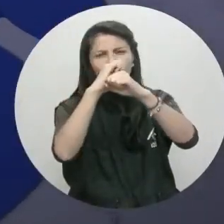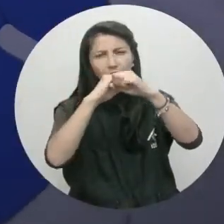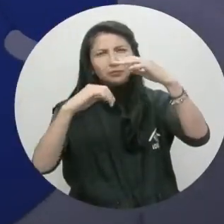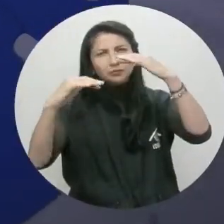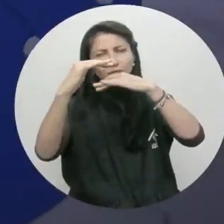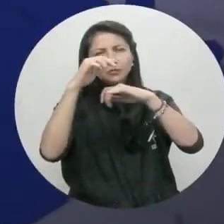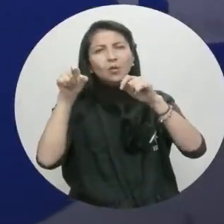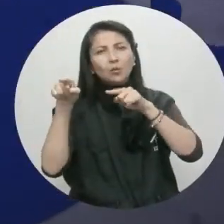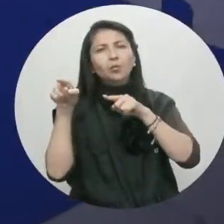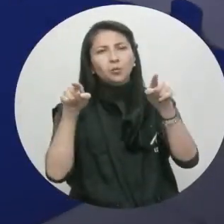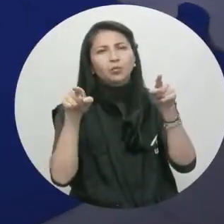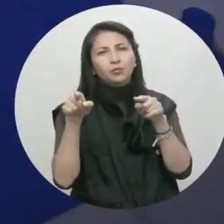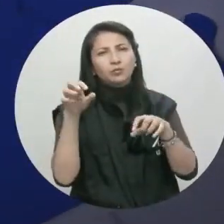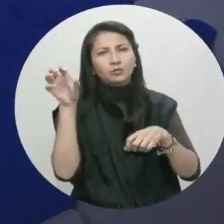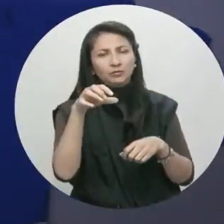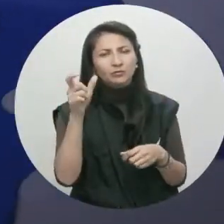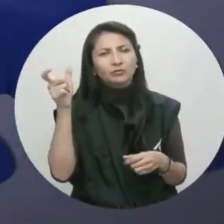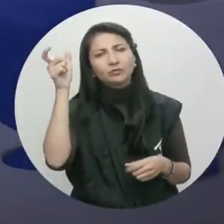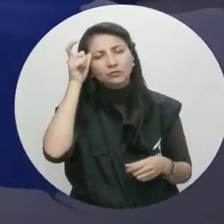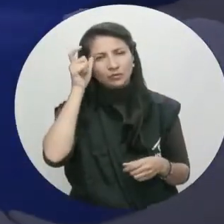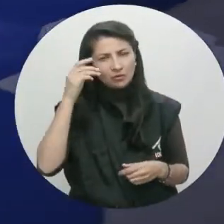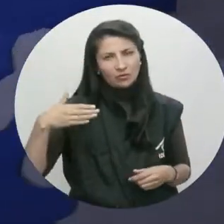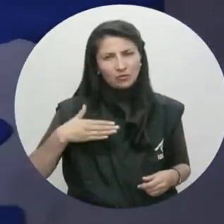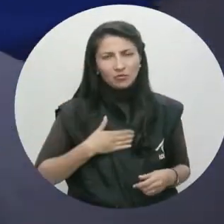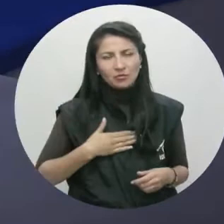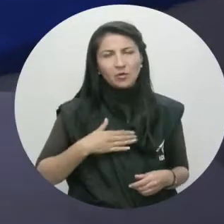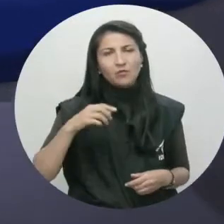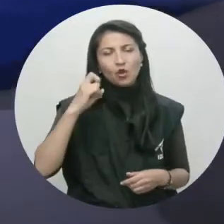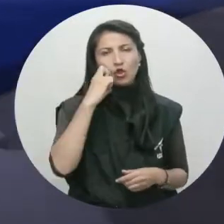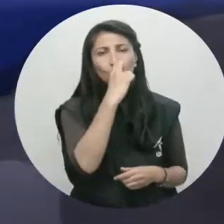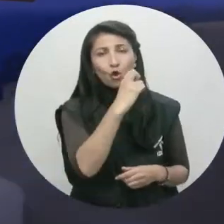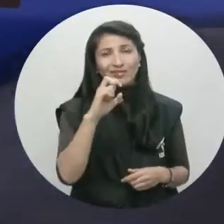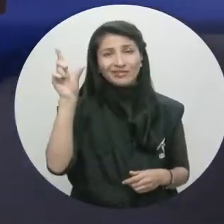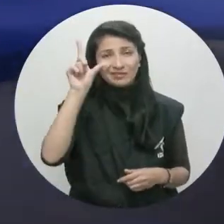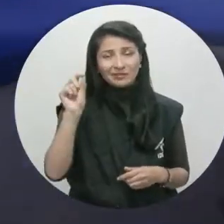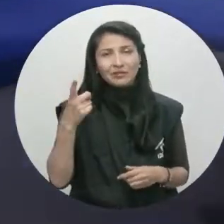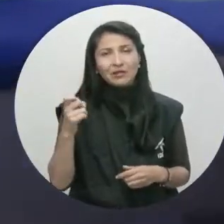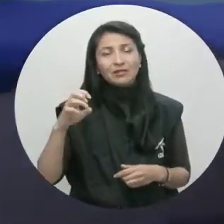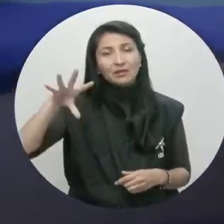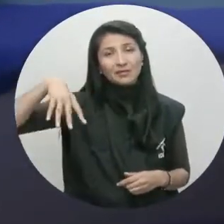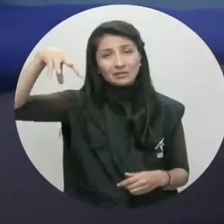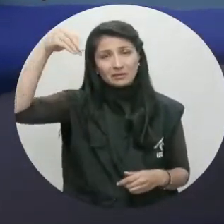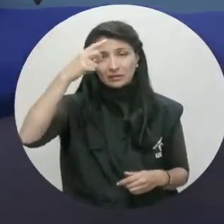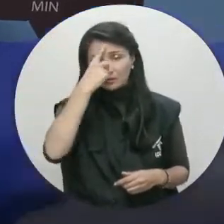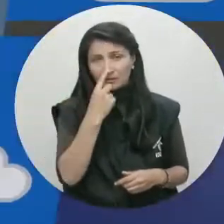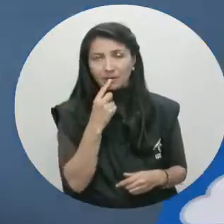lluvias en sectores de Córdoba, Bolívar, Norte del Cesar y en cercanías de la Sierra Nevada de Santa Marta.